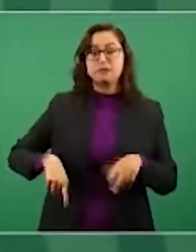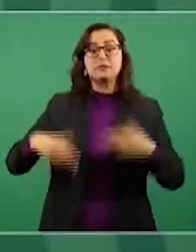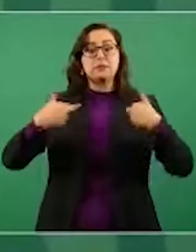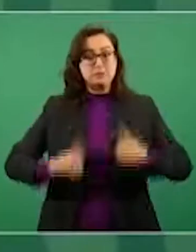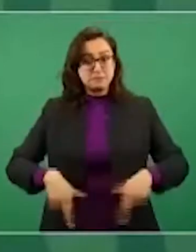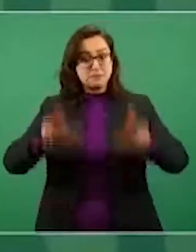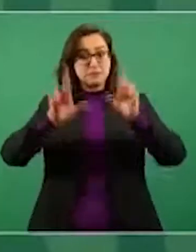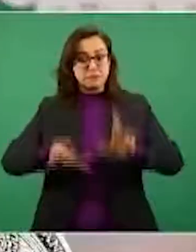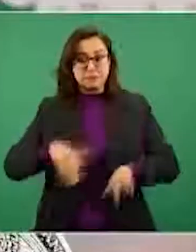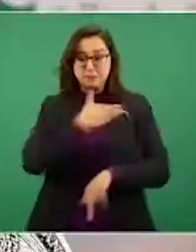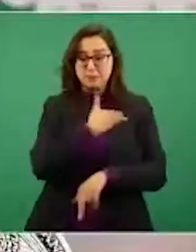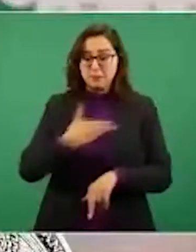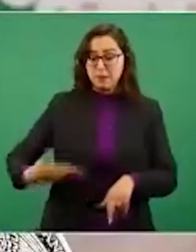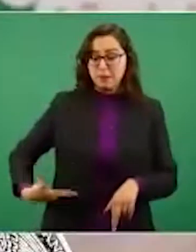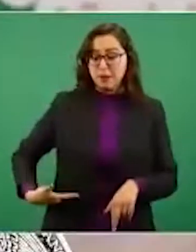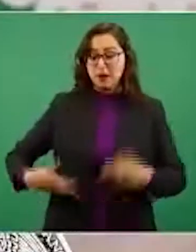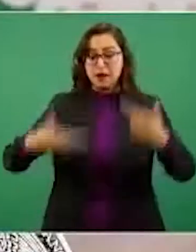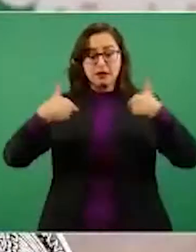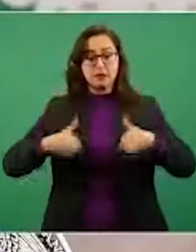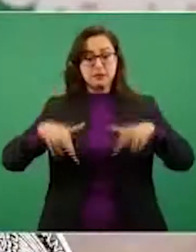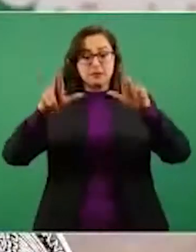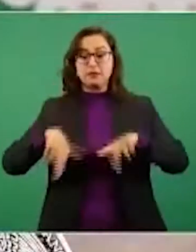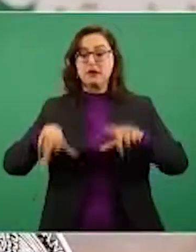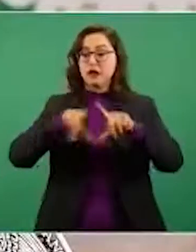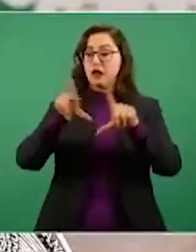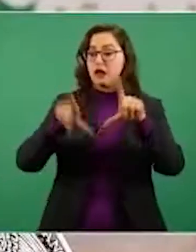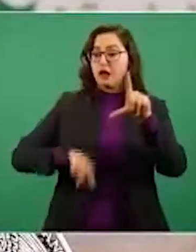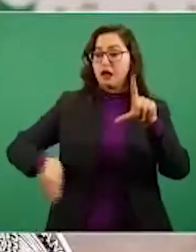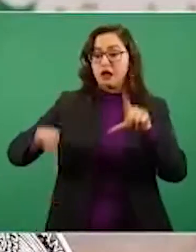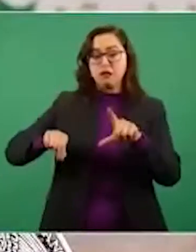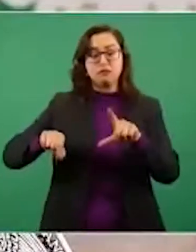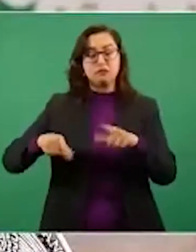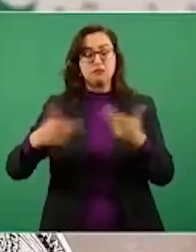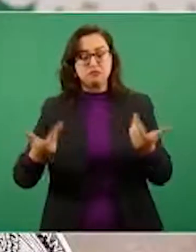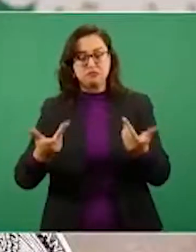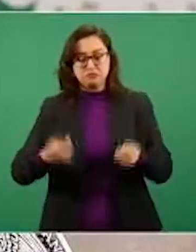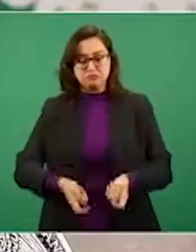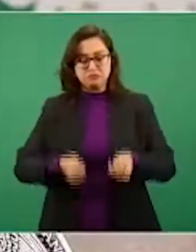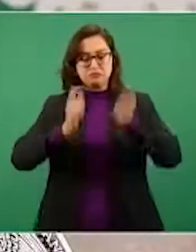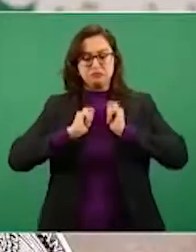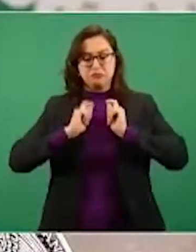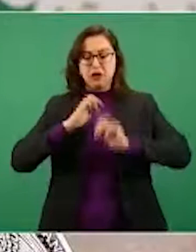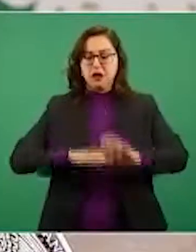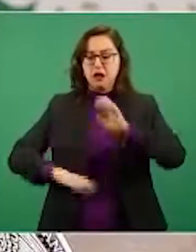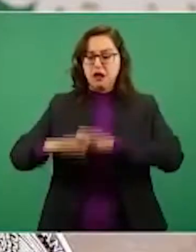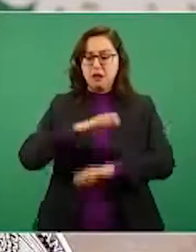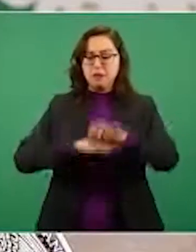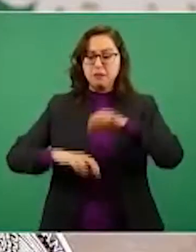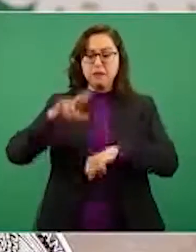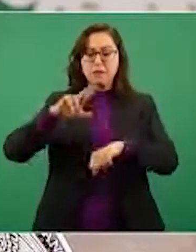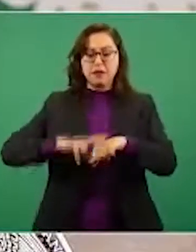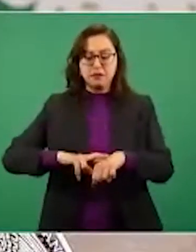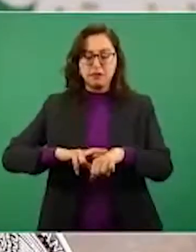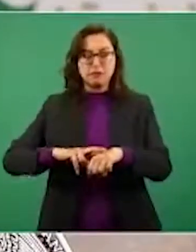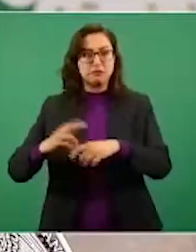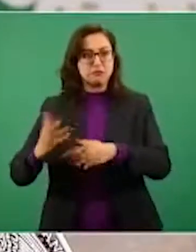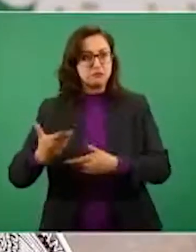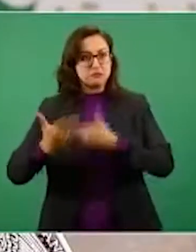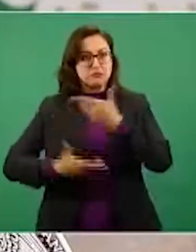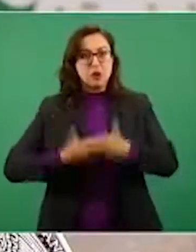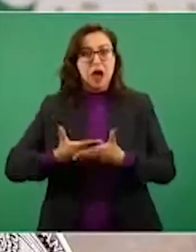y del Estado mexicano ante los Estados Unidos de América como embajador extraordinario y plenipotenciario.